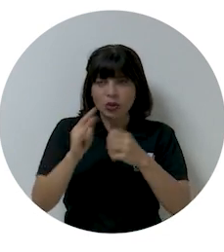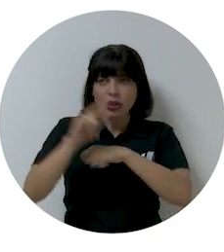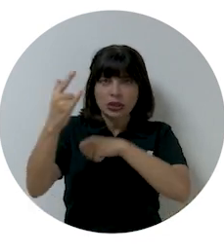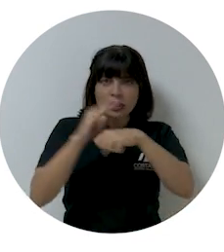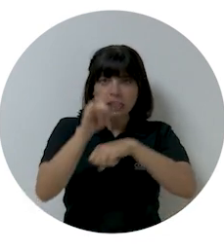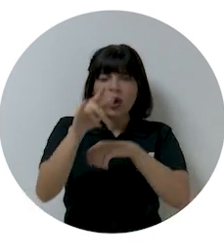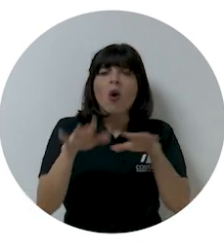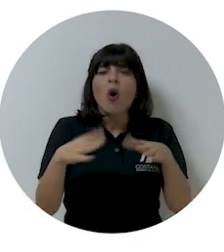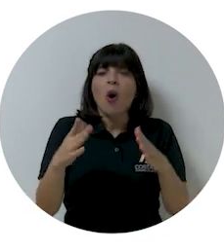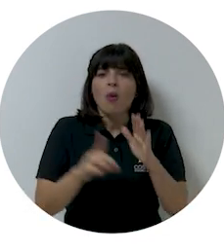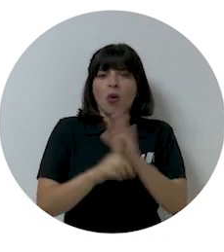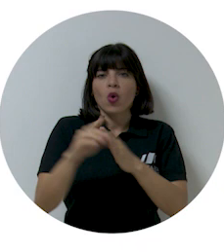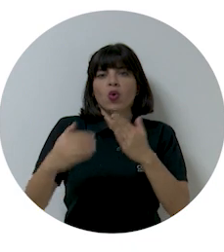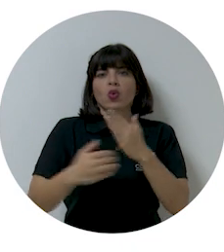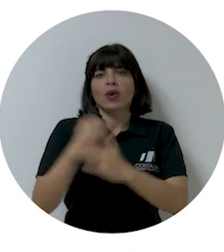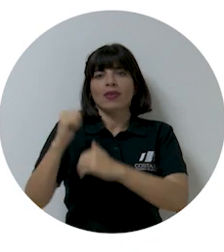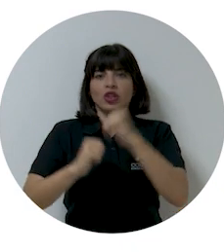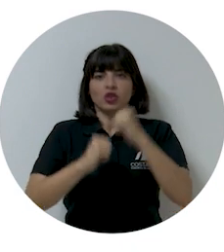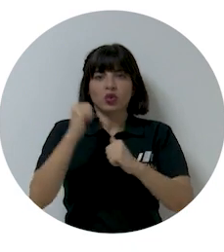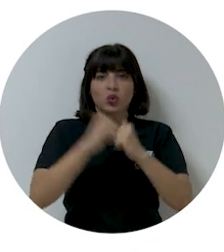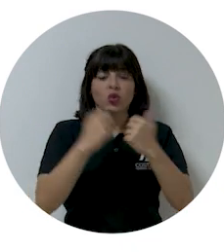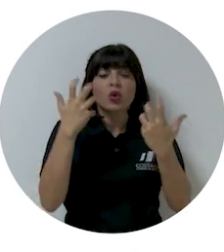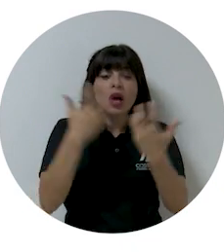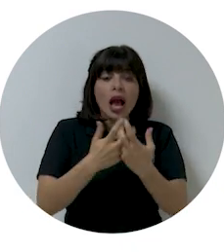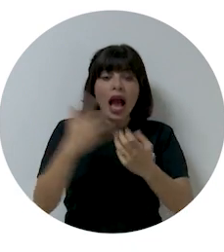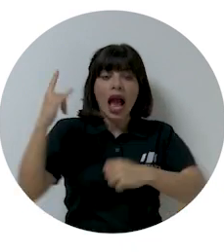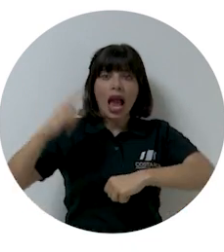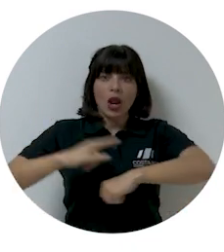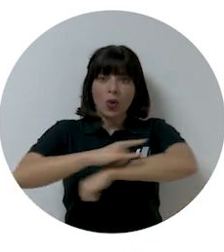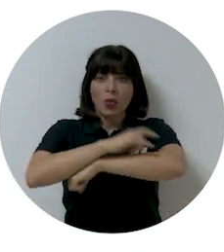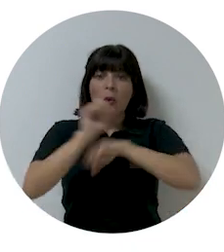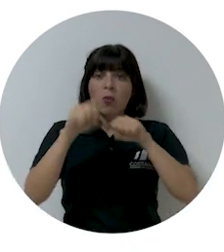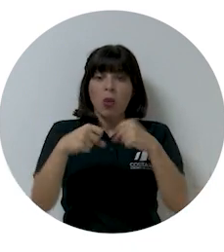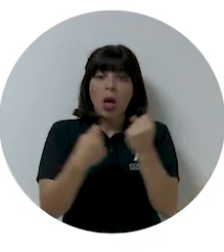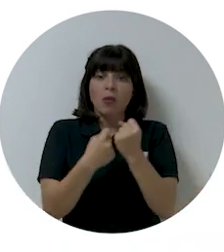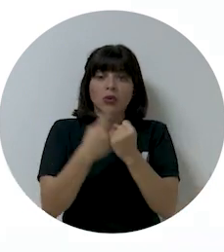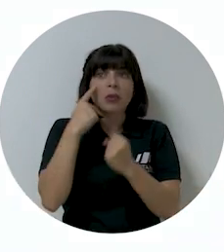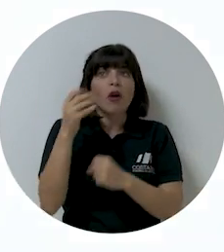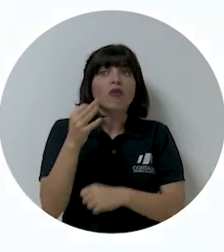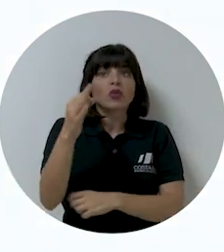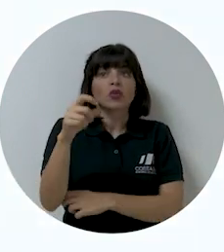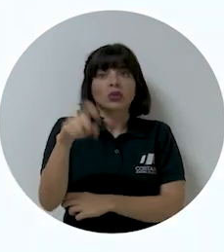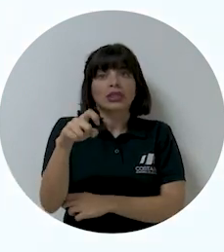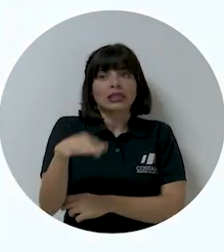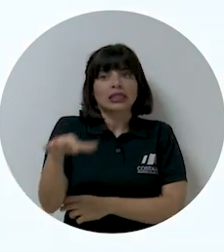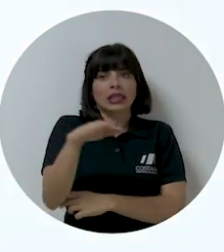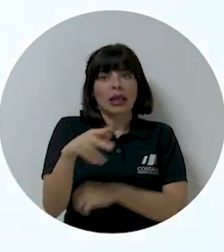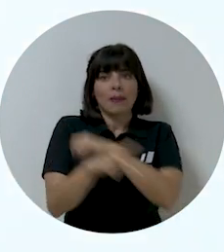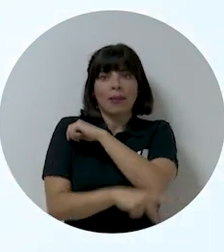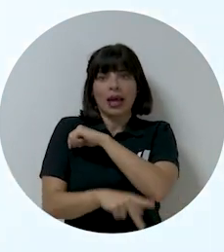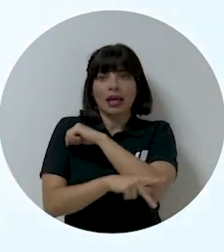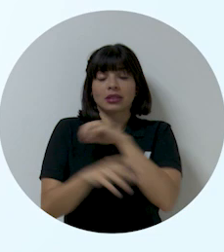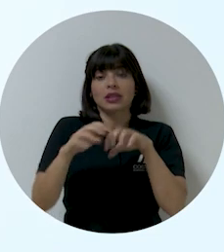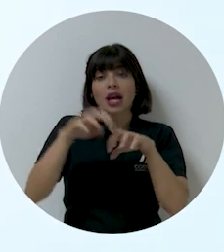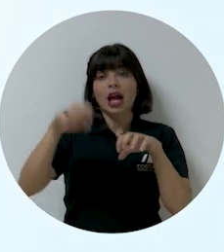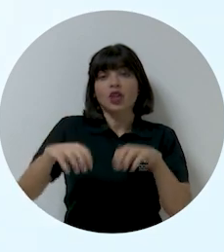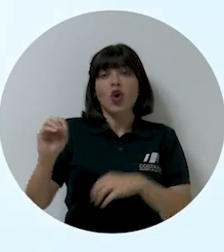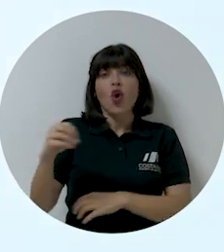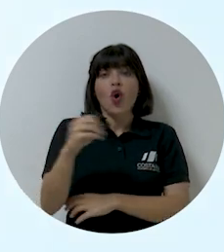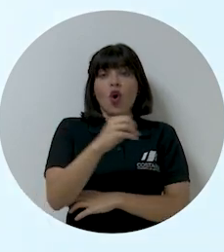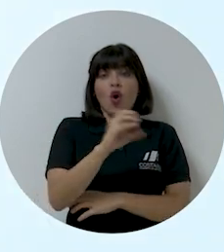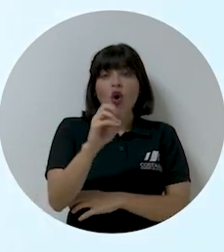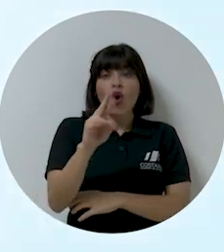mediante el desarrollo de nuevas infraestructuras aeroportuarias que soporten las futuras necesidades del país. El Cantón de